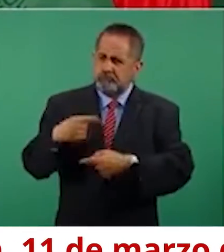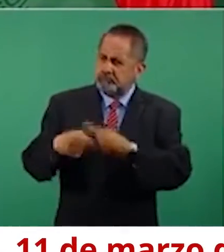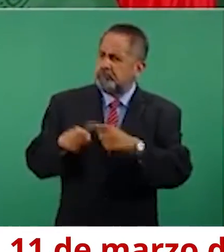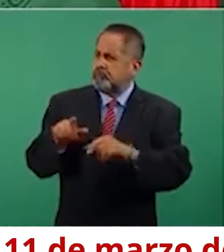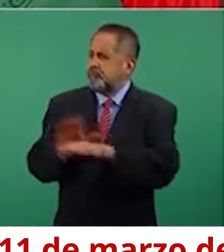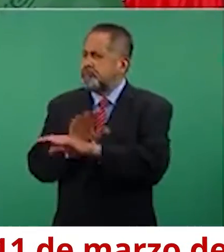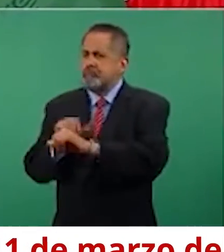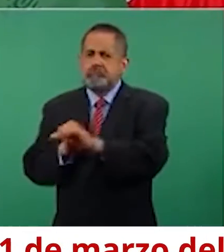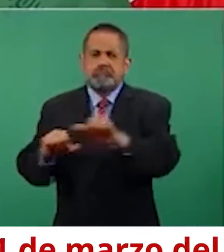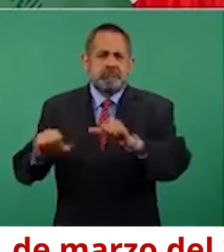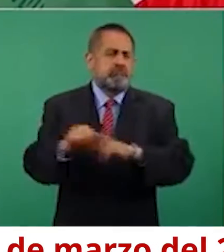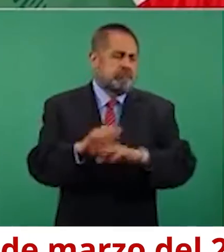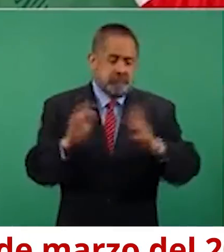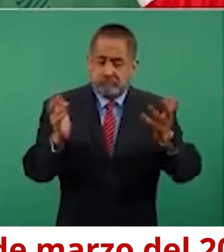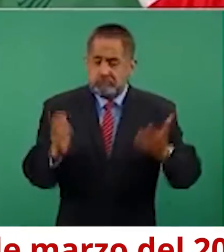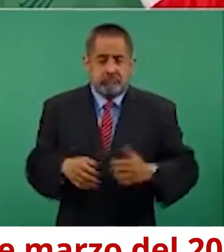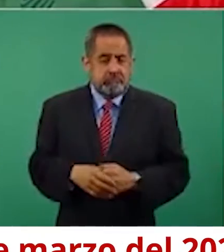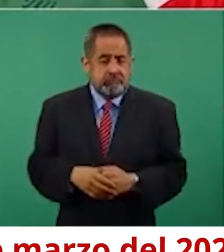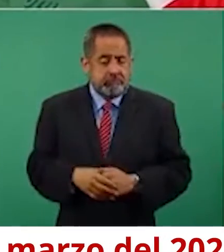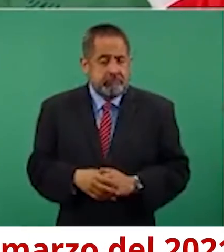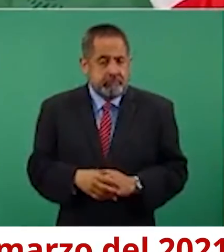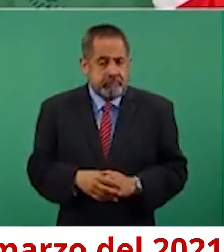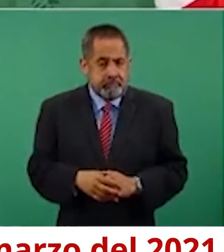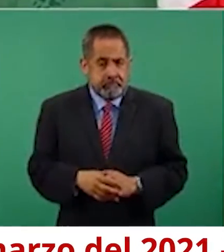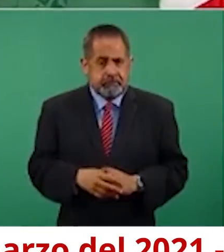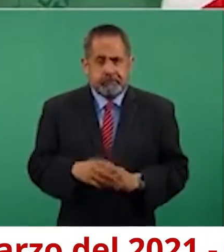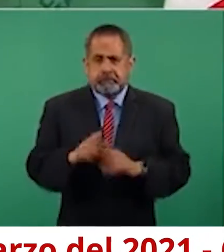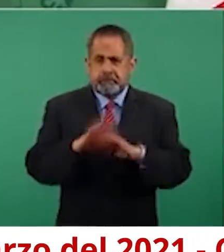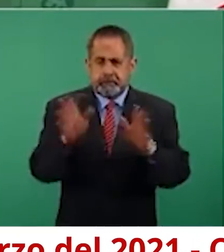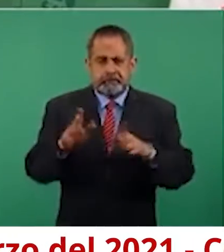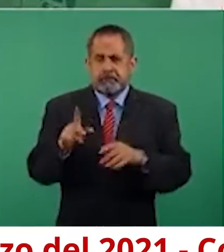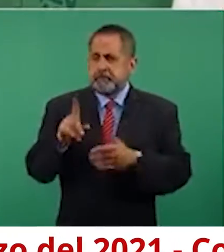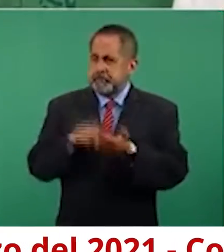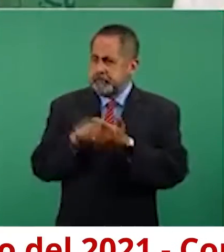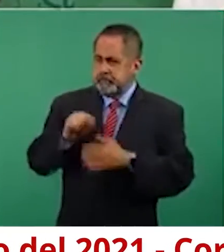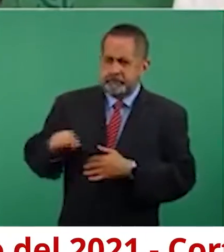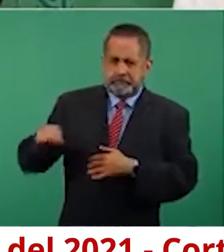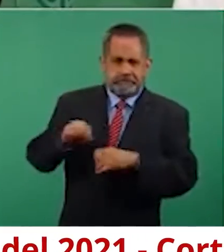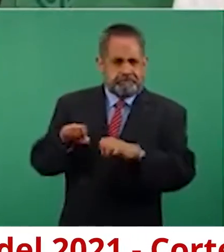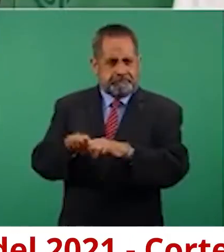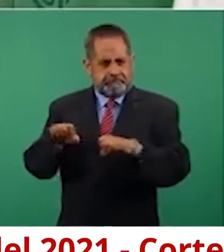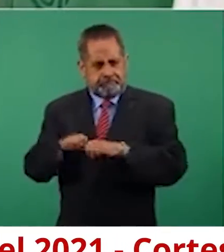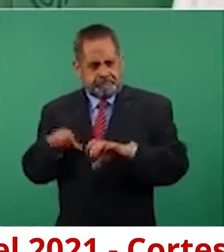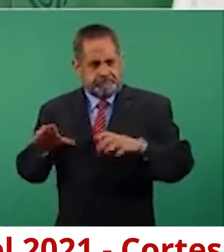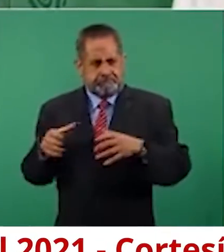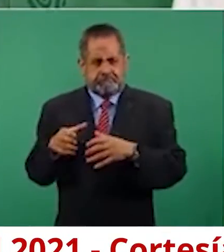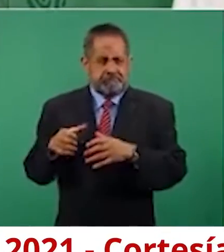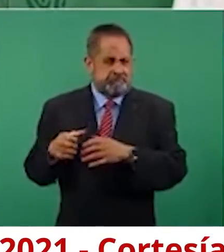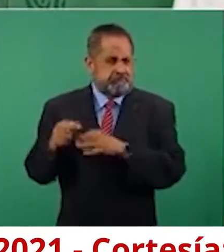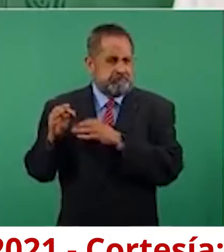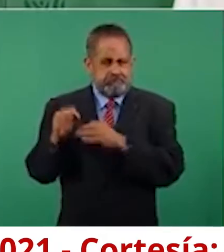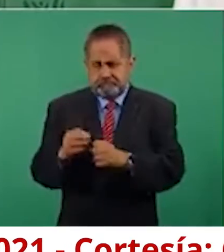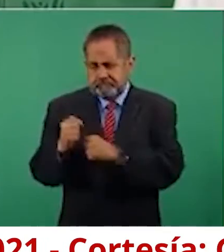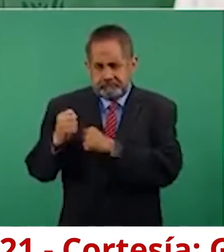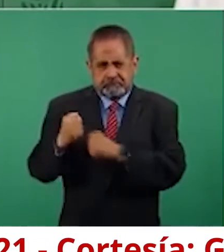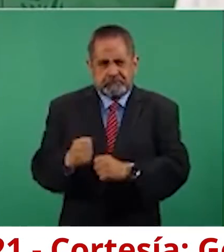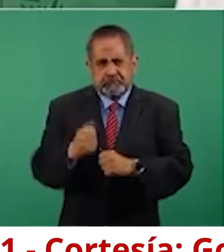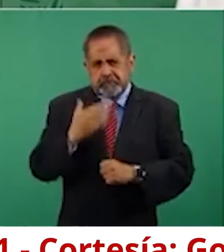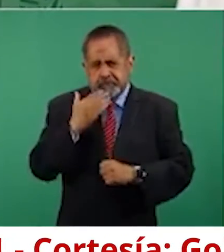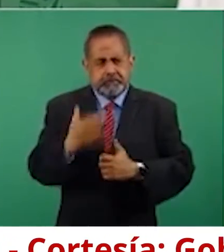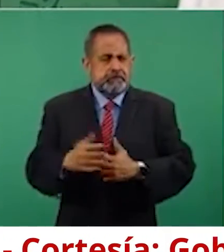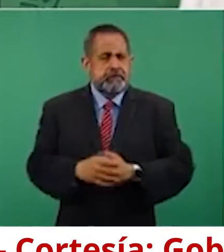ya se tiene un equipo muy consolidado